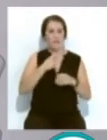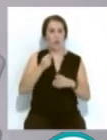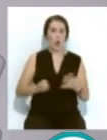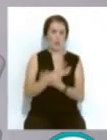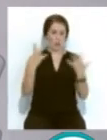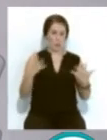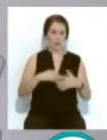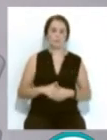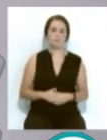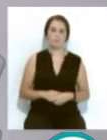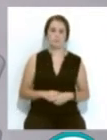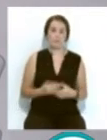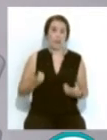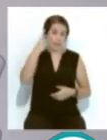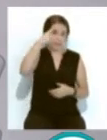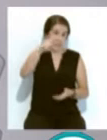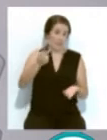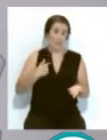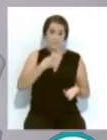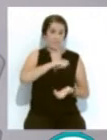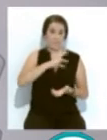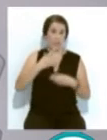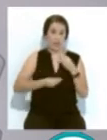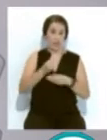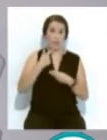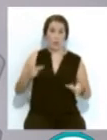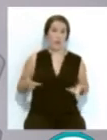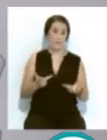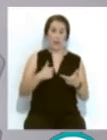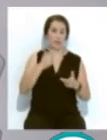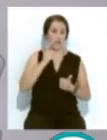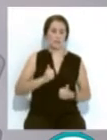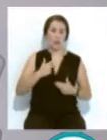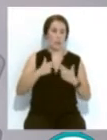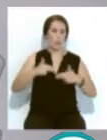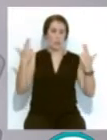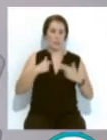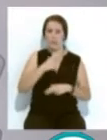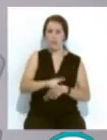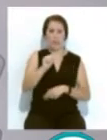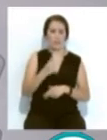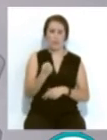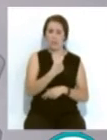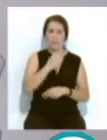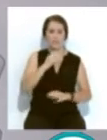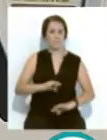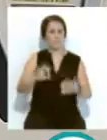-19. Como saben, España se enfrenta a una emergencia de salud pública que requiere decisiones extraordinarias.